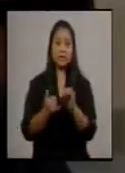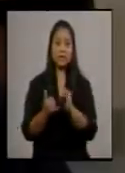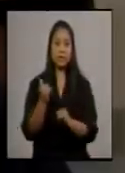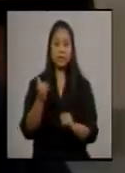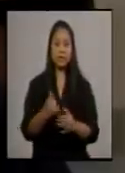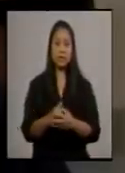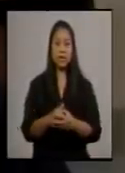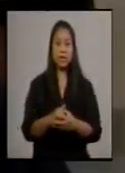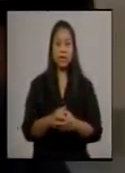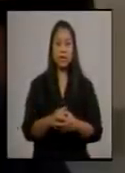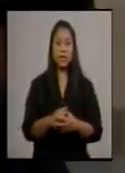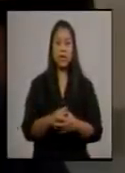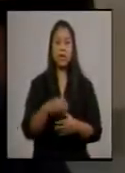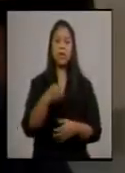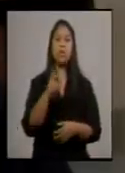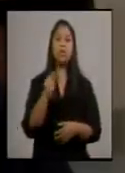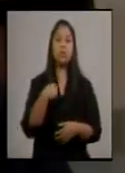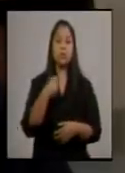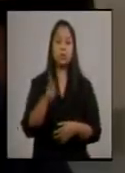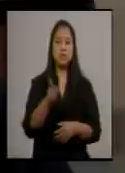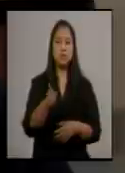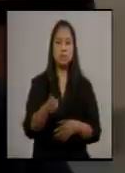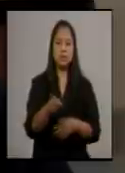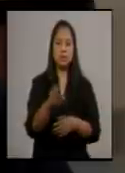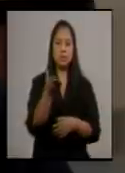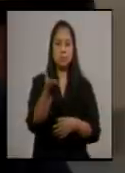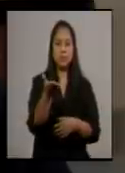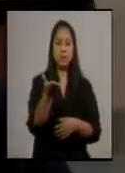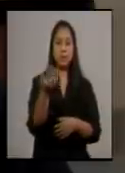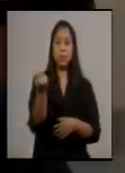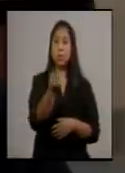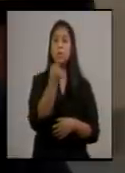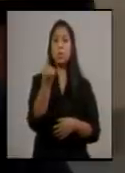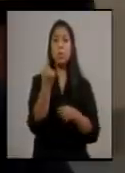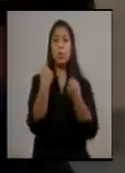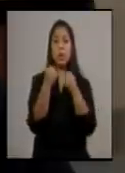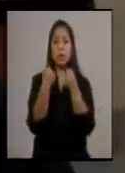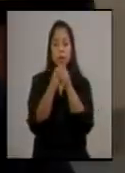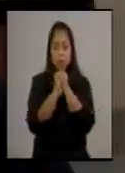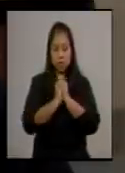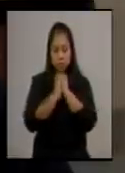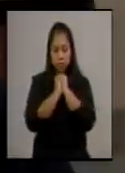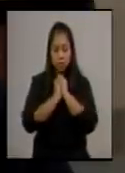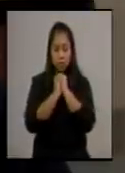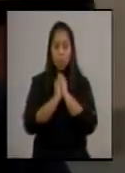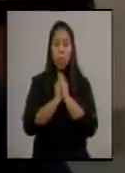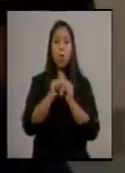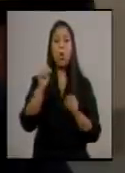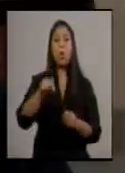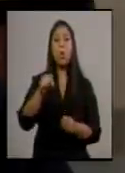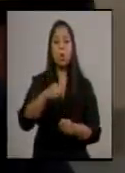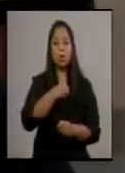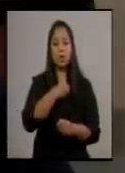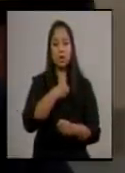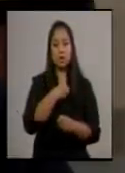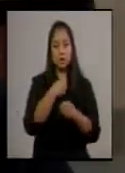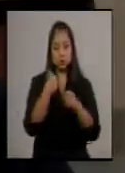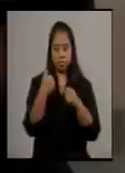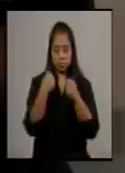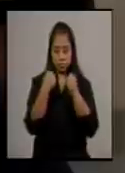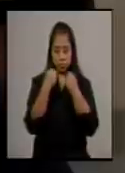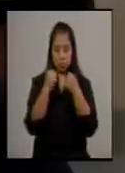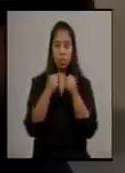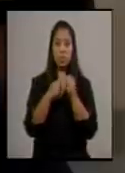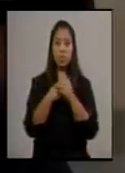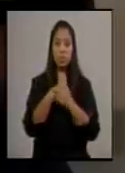yo siempre he pedido que todo el mundo ore. Hoy quiero hacerlo yo. Y quiero